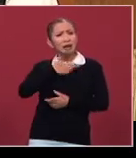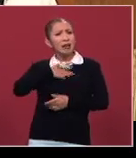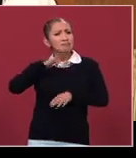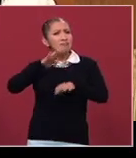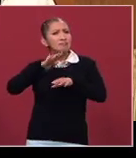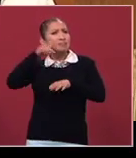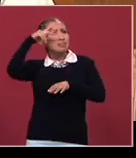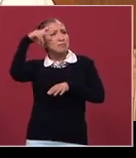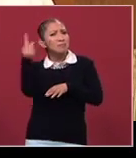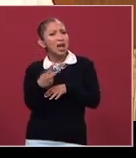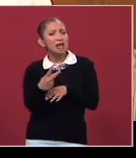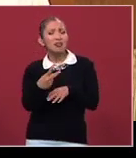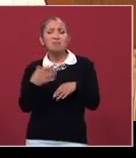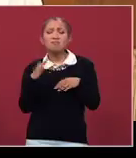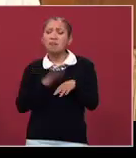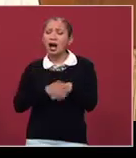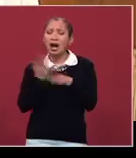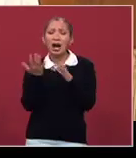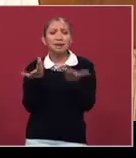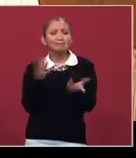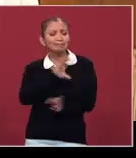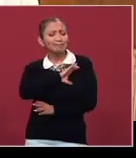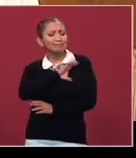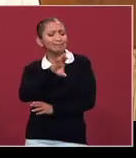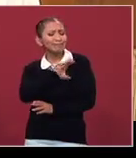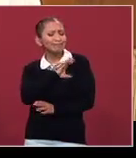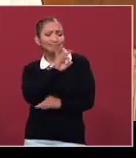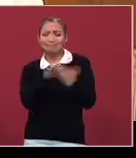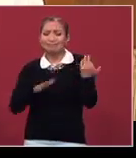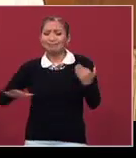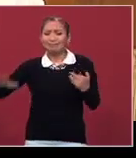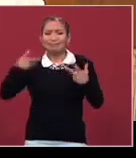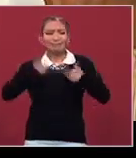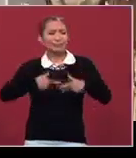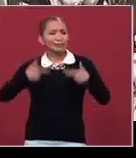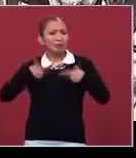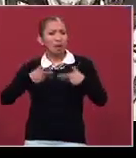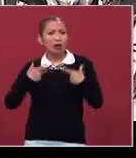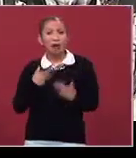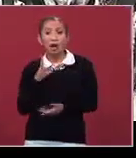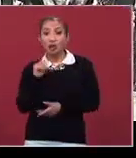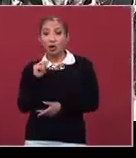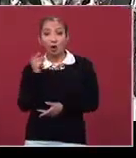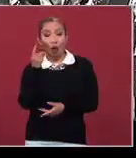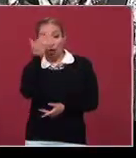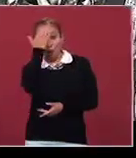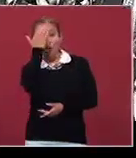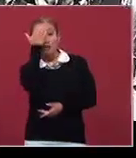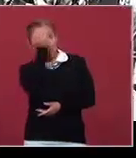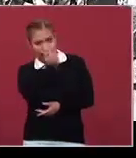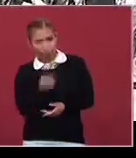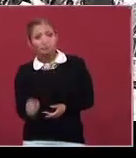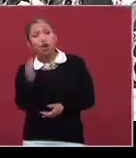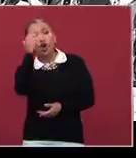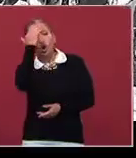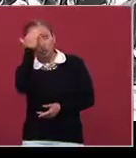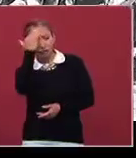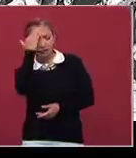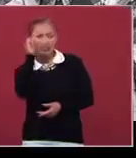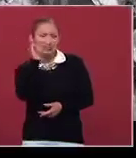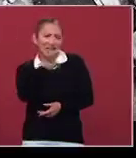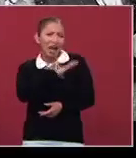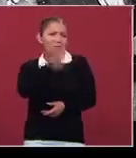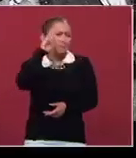nacionales más estimados, no solamente conocidos, porque conocidos